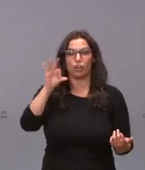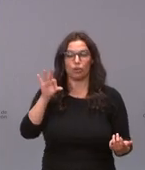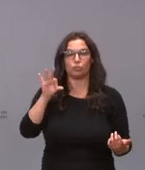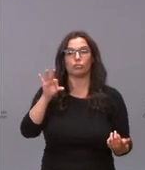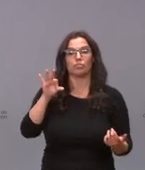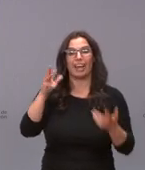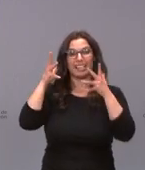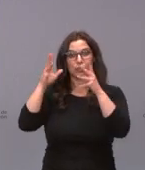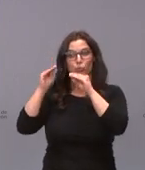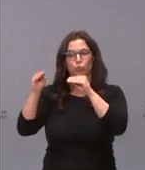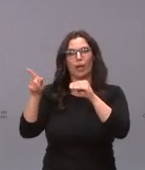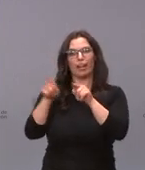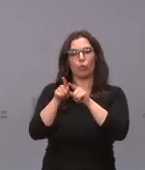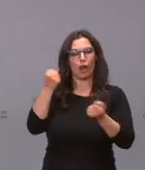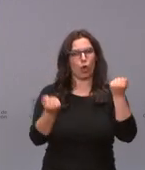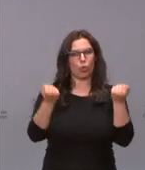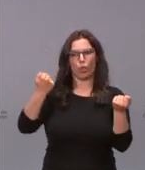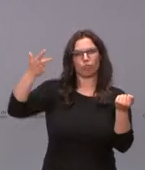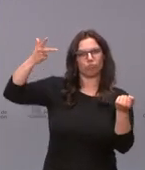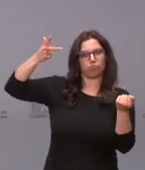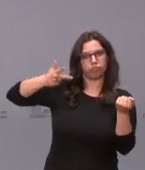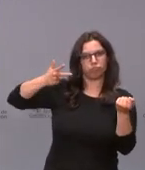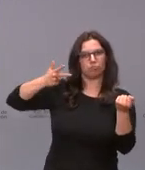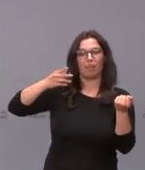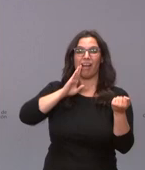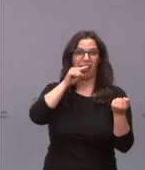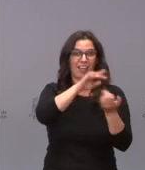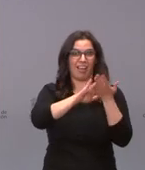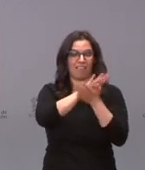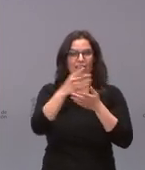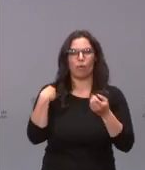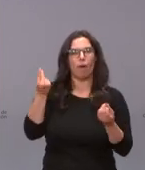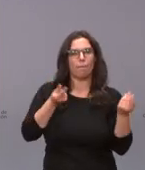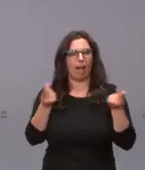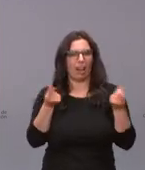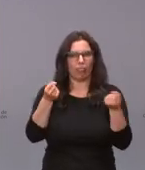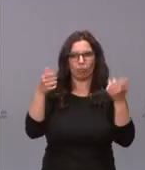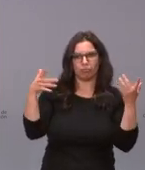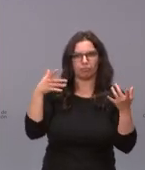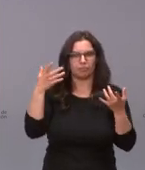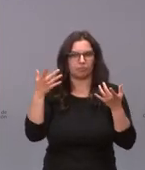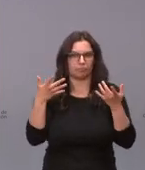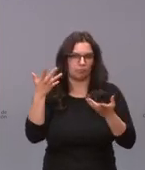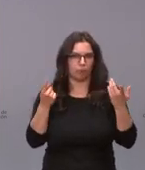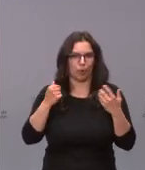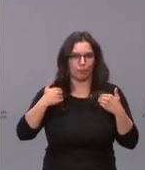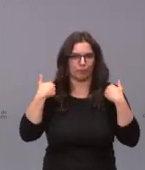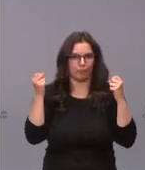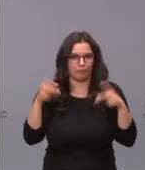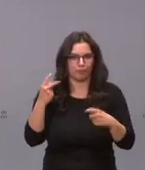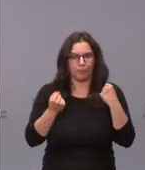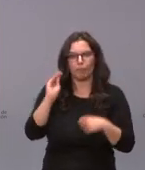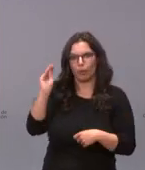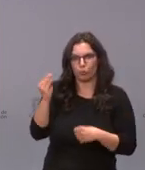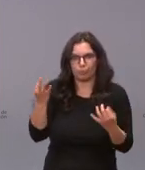mientras conducía y es a eso a lo que se refería y bueno la valoración del consejero de la presidencia por ese tema